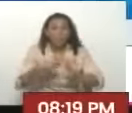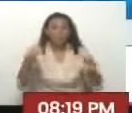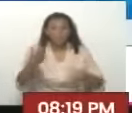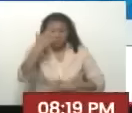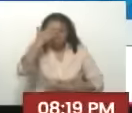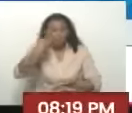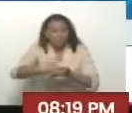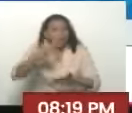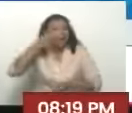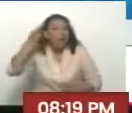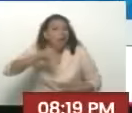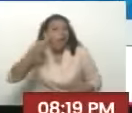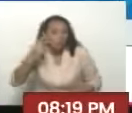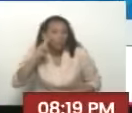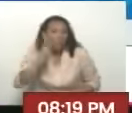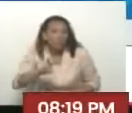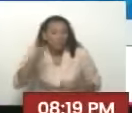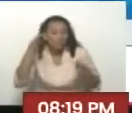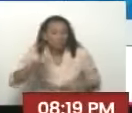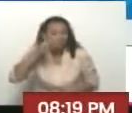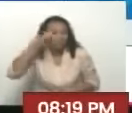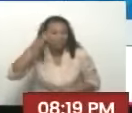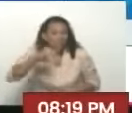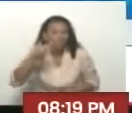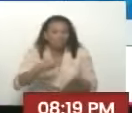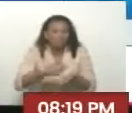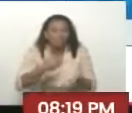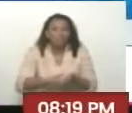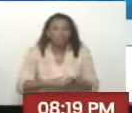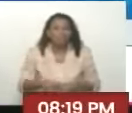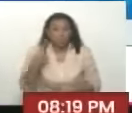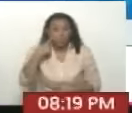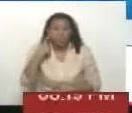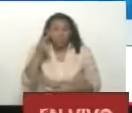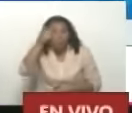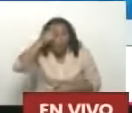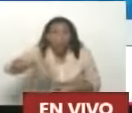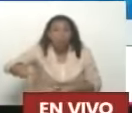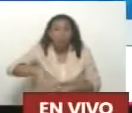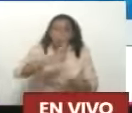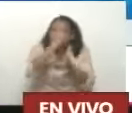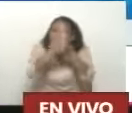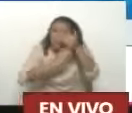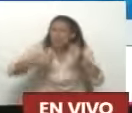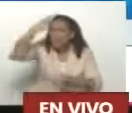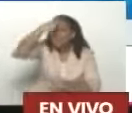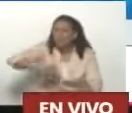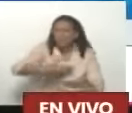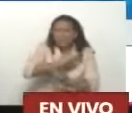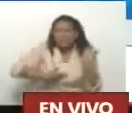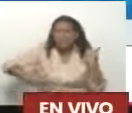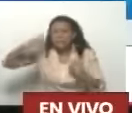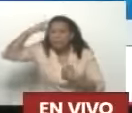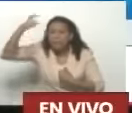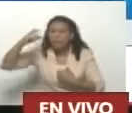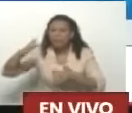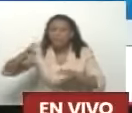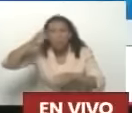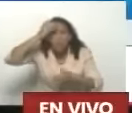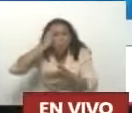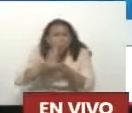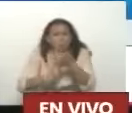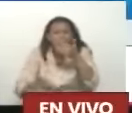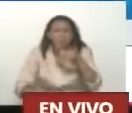consta Viste Me consta completico Y nunca dejó de ser Pueblo de a pie Pueblo sencillo Porque nunca se